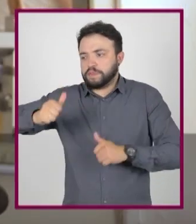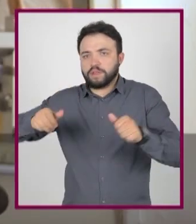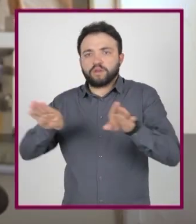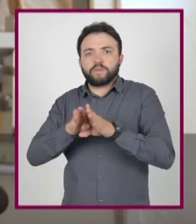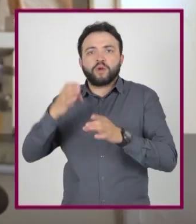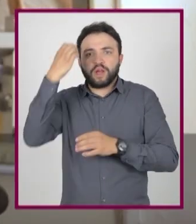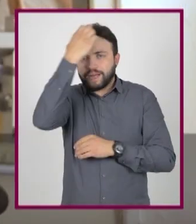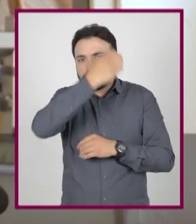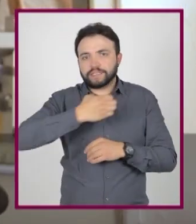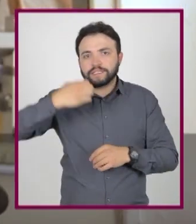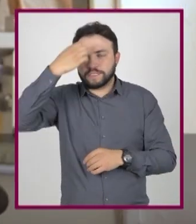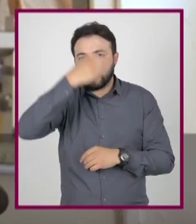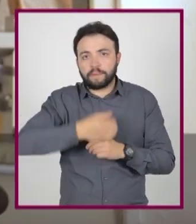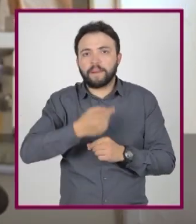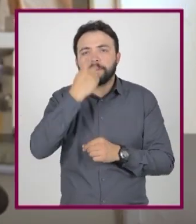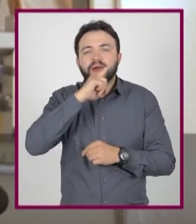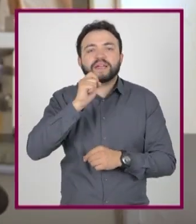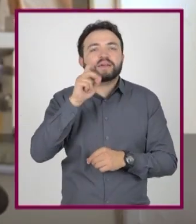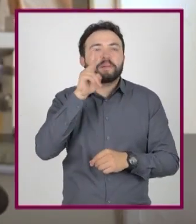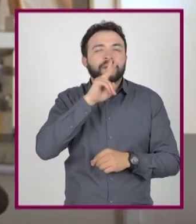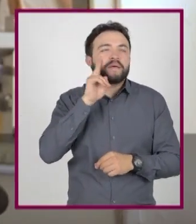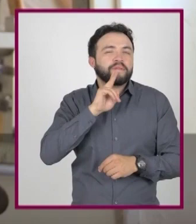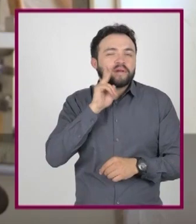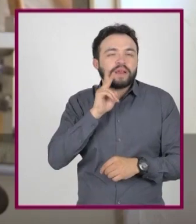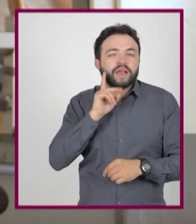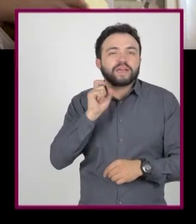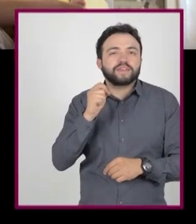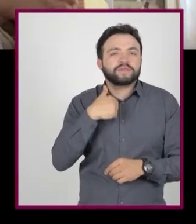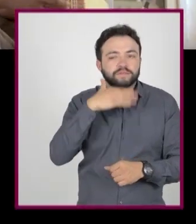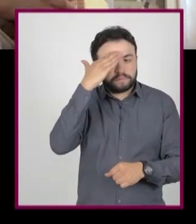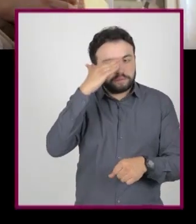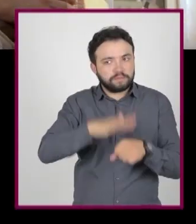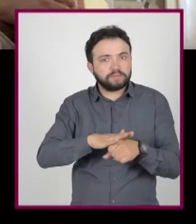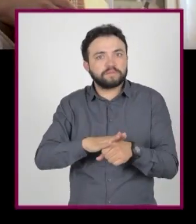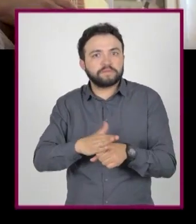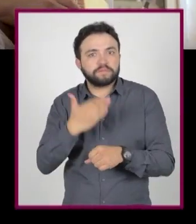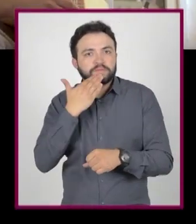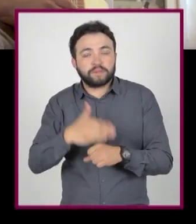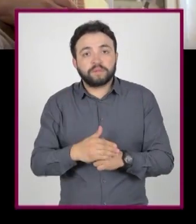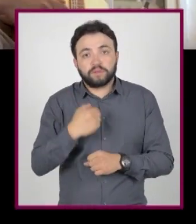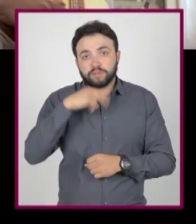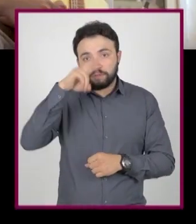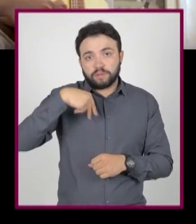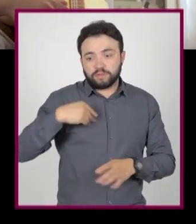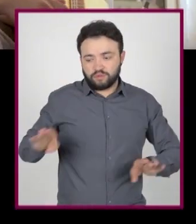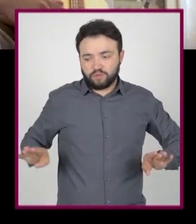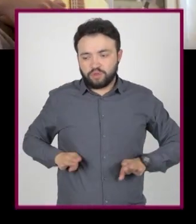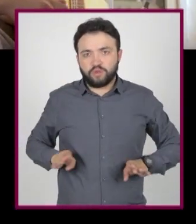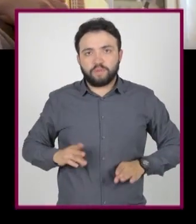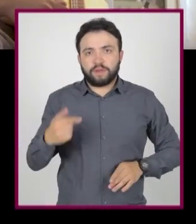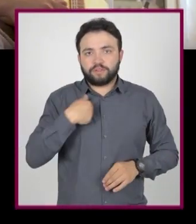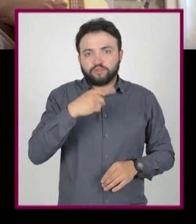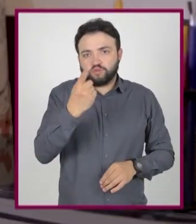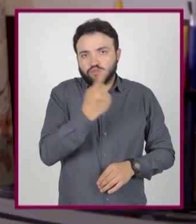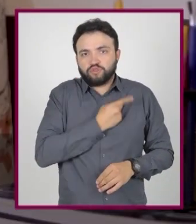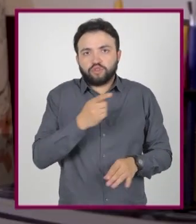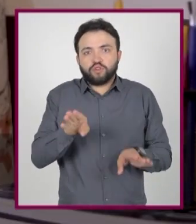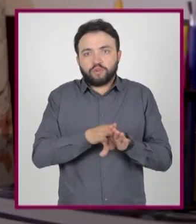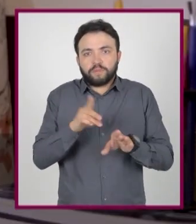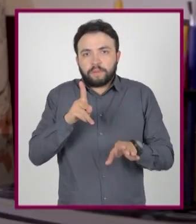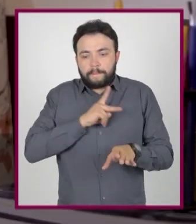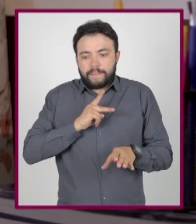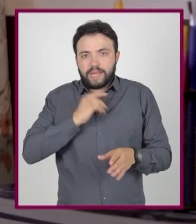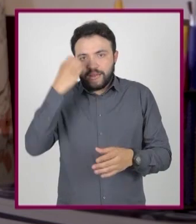Es la mejor forma de ir comprobando si el conocimiento es adecuado. Sí. Yo me siento más cómoda haciéndome mis propios